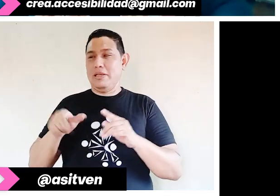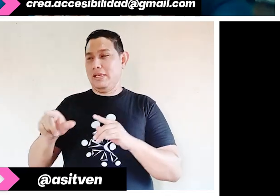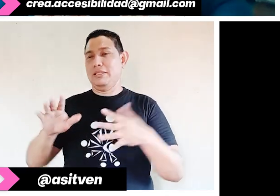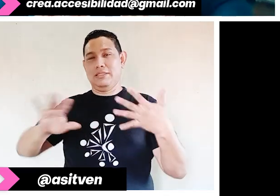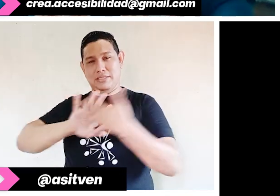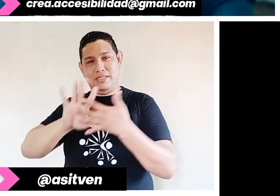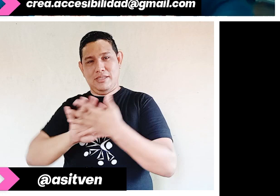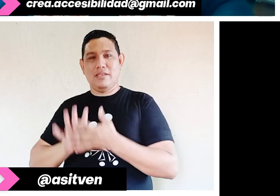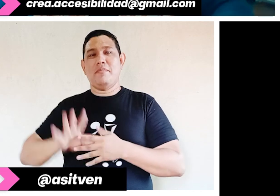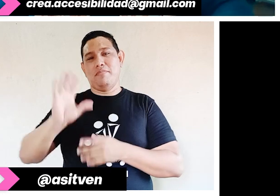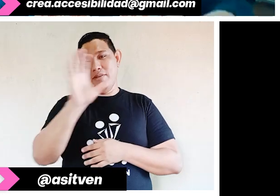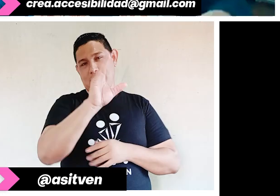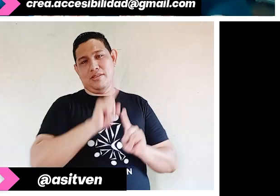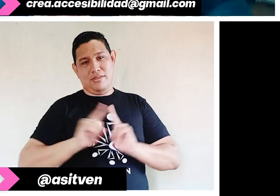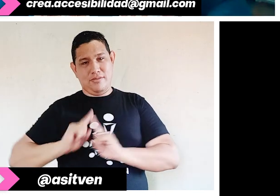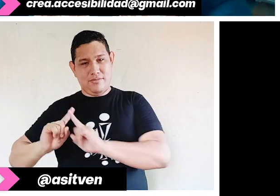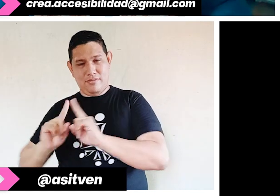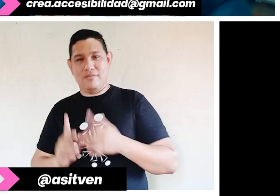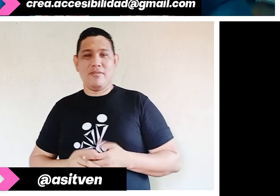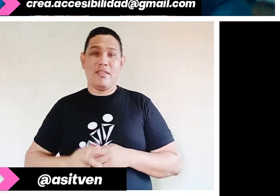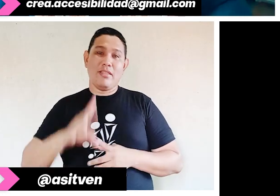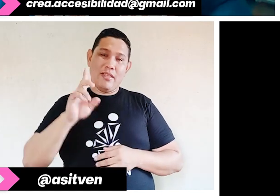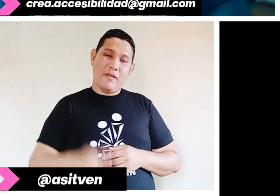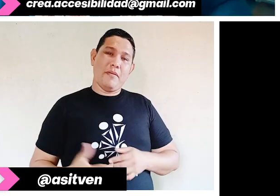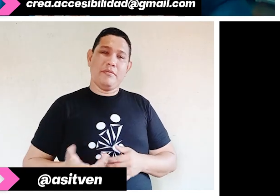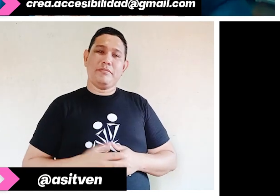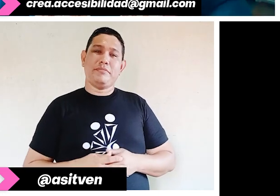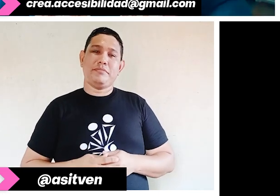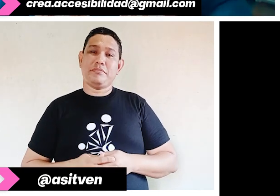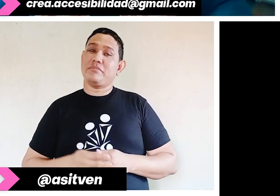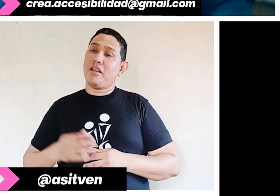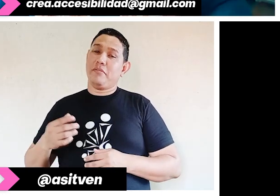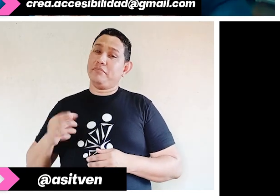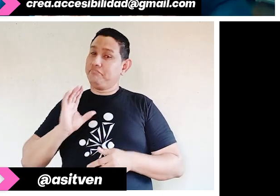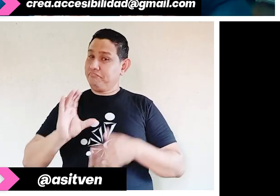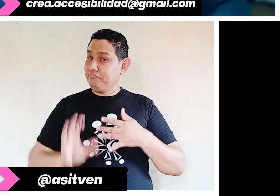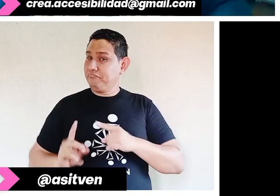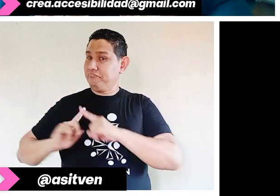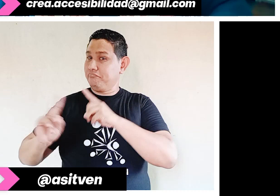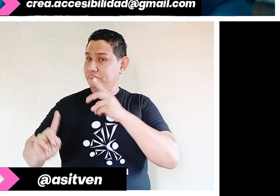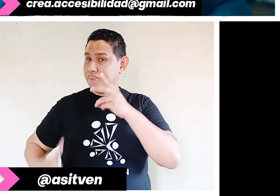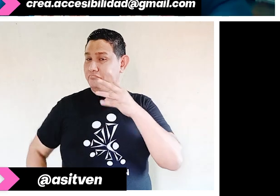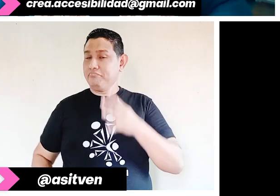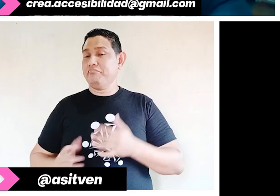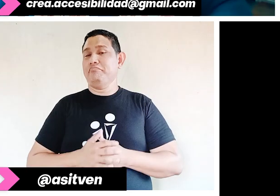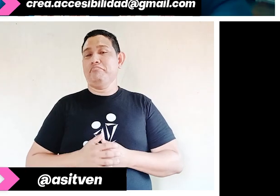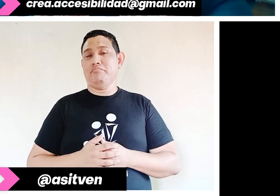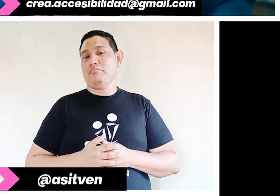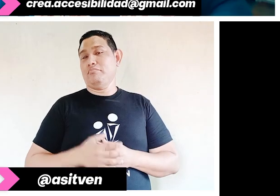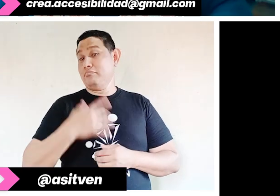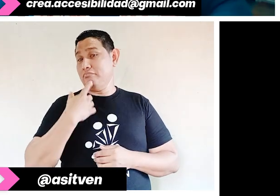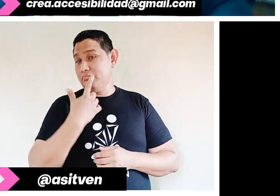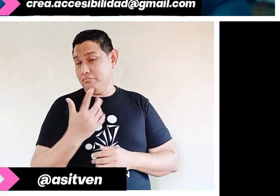Y de esa manera, pues, hay algunas otras características que son, digamos,